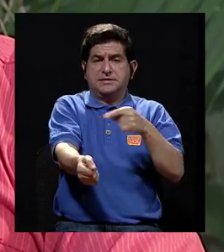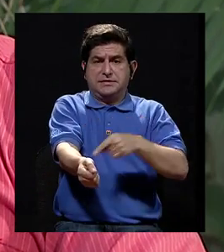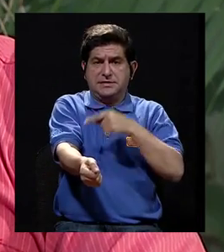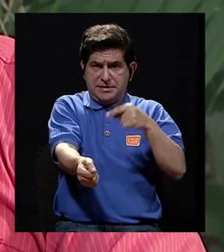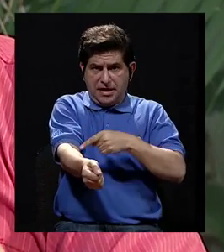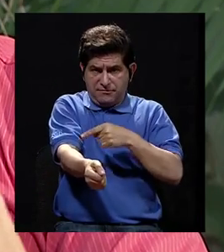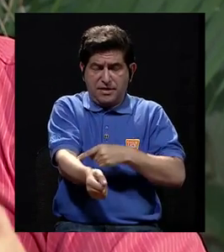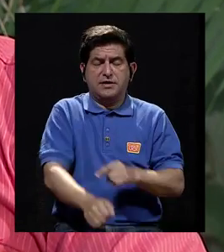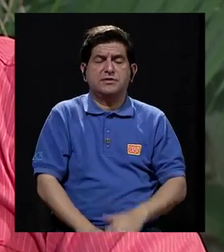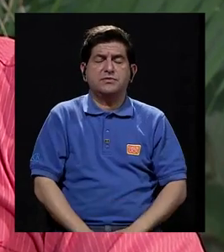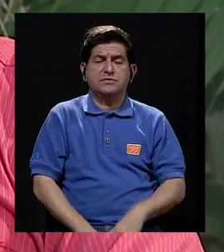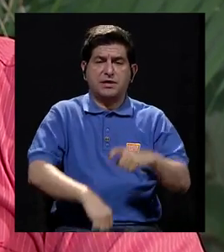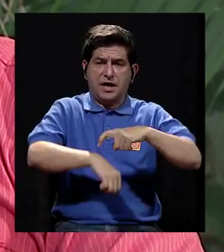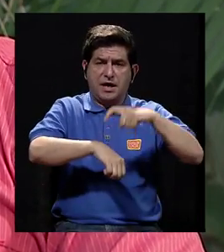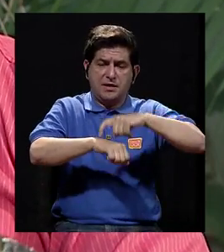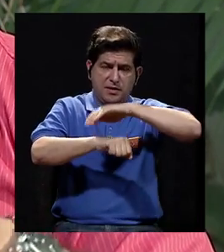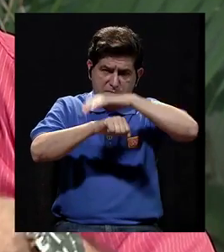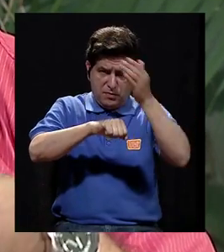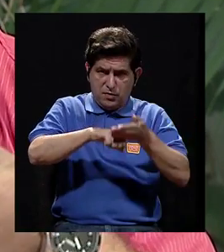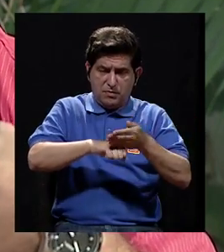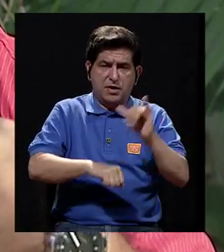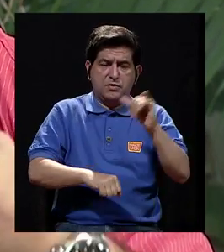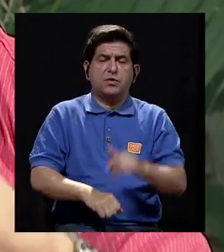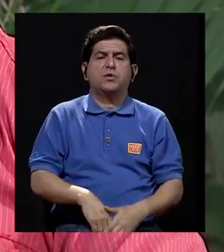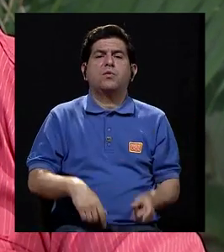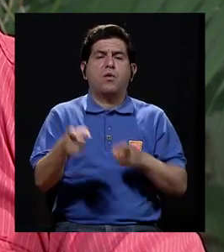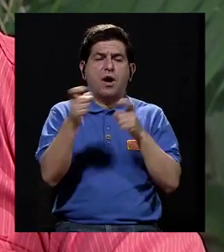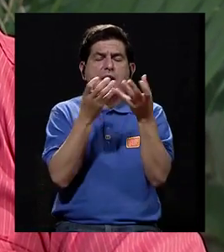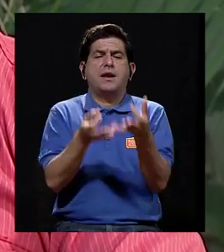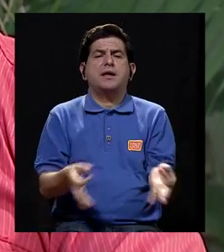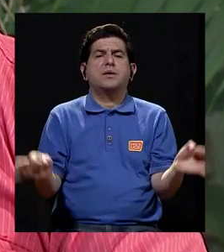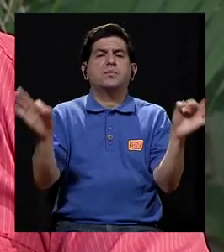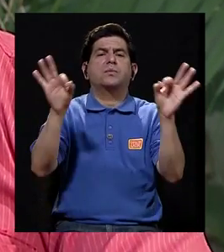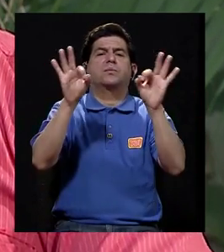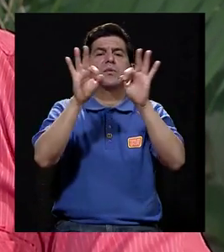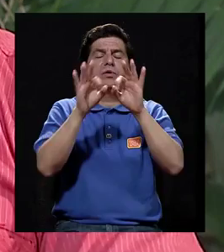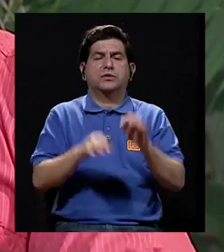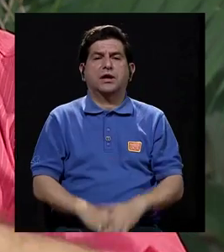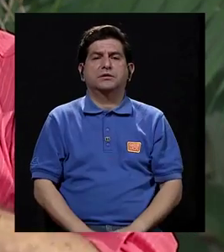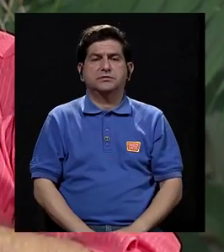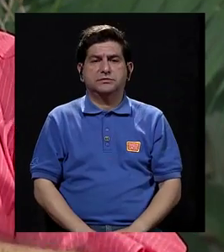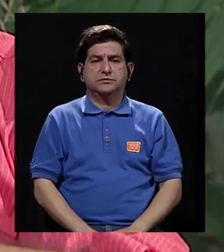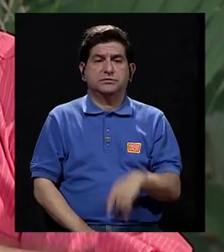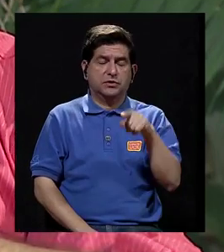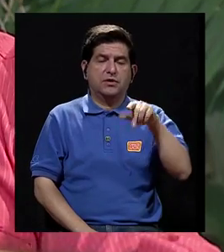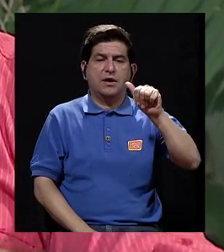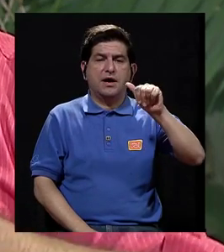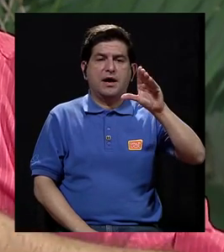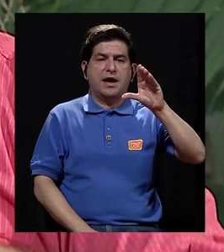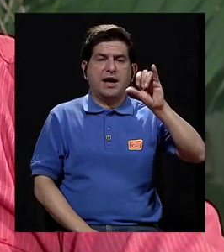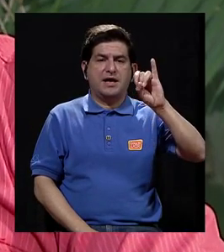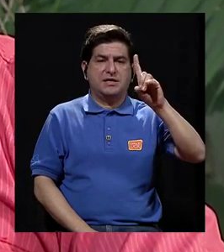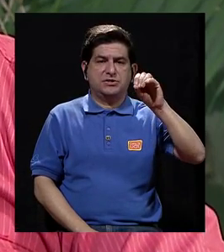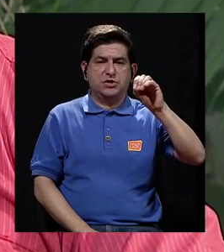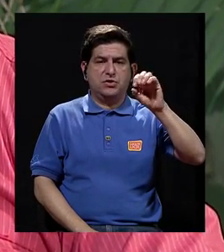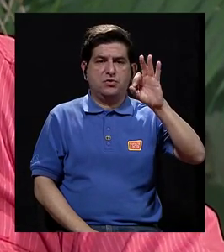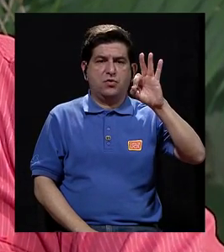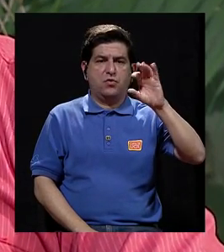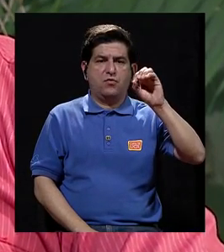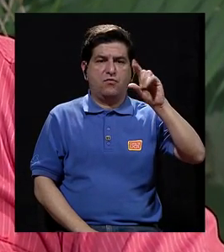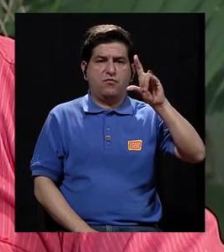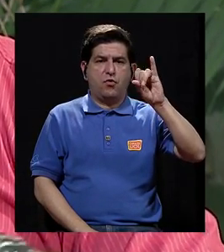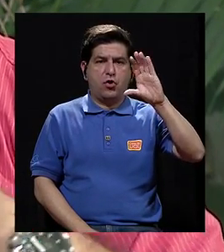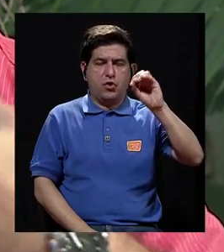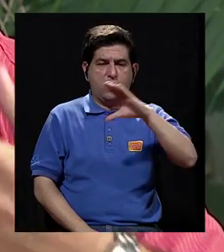diabetes mellito gestacional. También van a llevar controles importantes de iniciar lo que es el ácido fólico, el